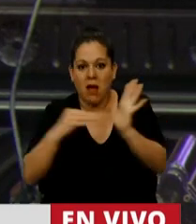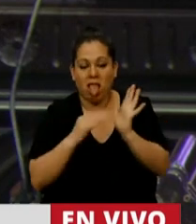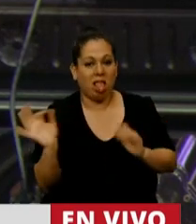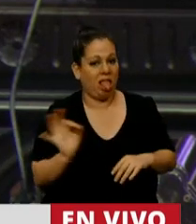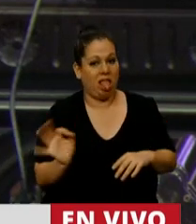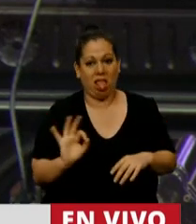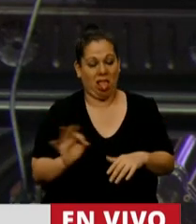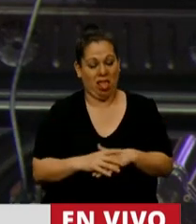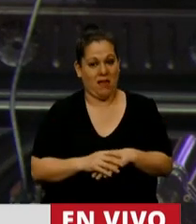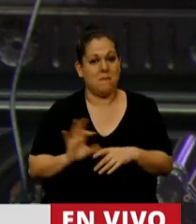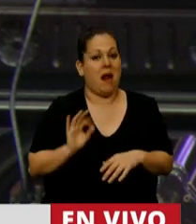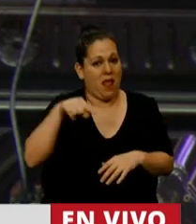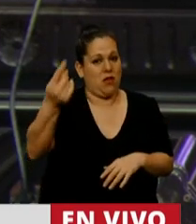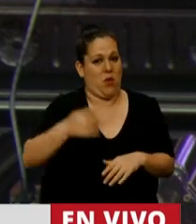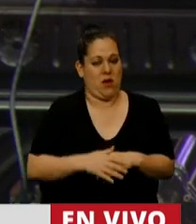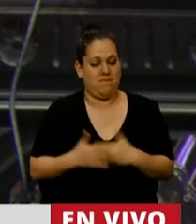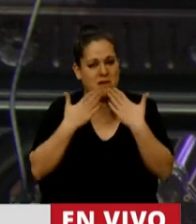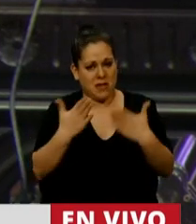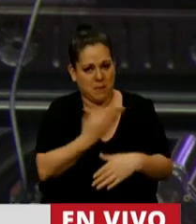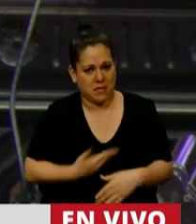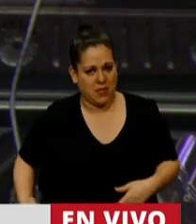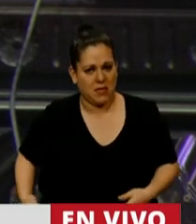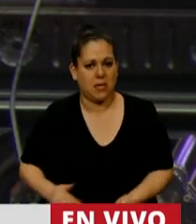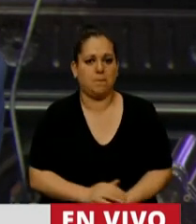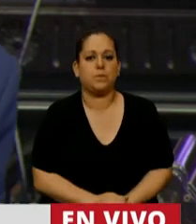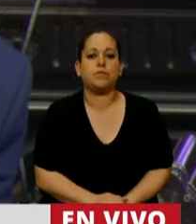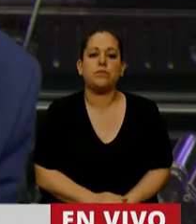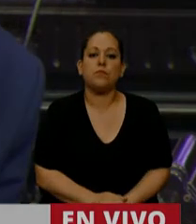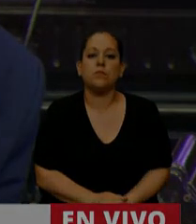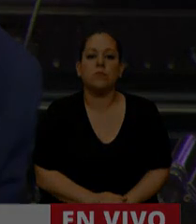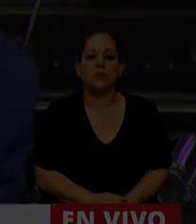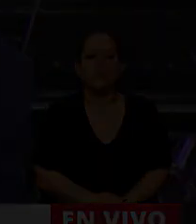para el año que viene. Gracias, Presidente. Gracias, Diputado.